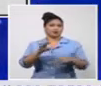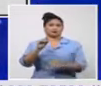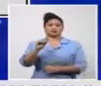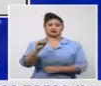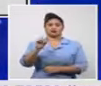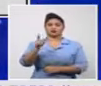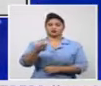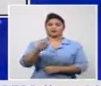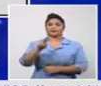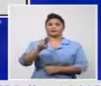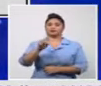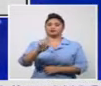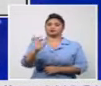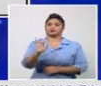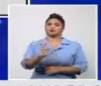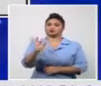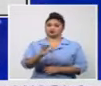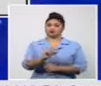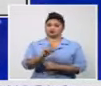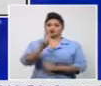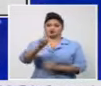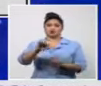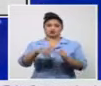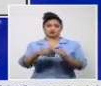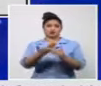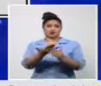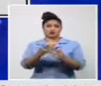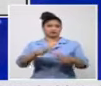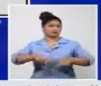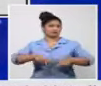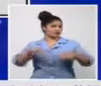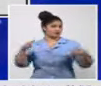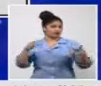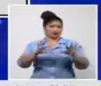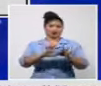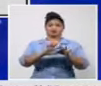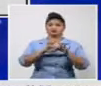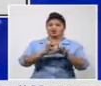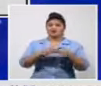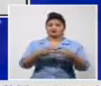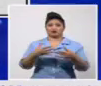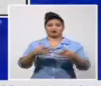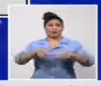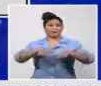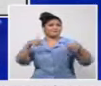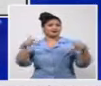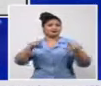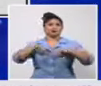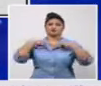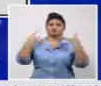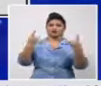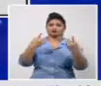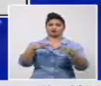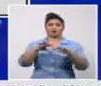% en dos días ya casi supera algunos meses anteriores ahí se demuestra ya estamos hablando de dos